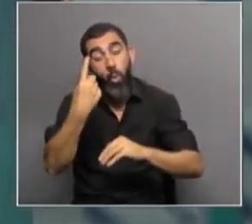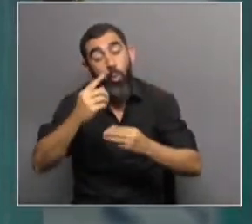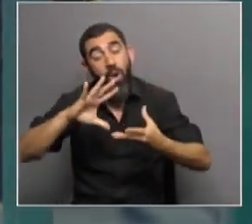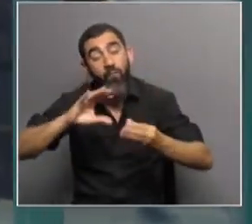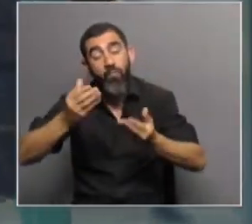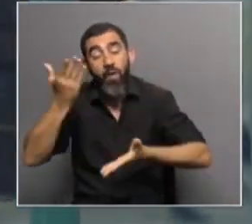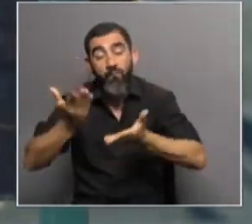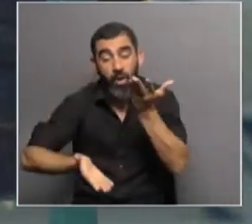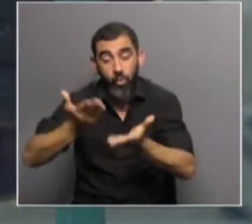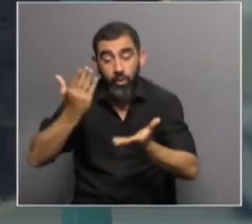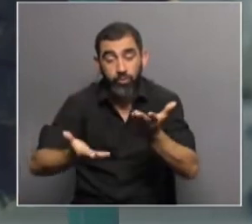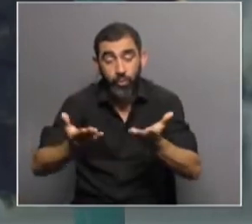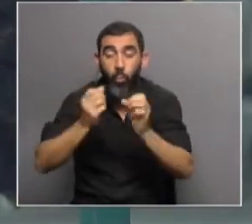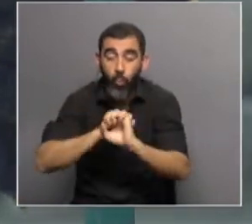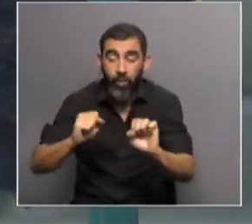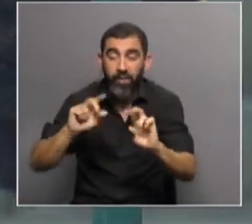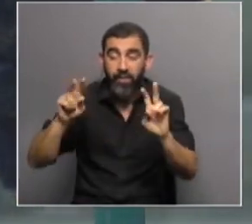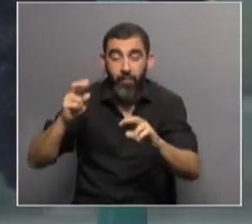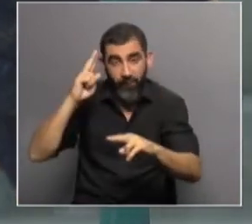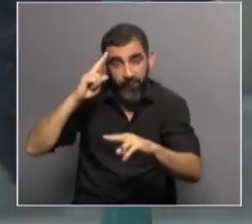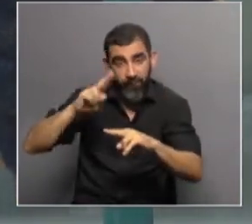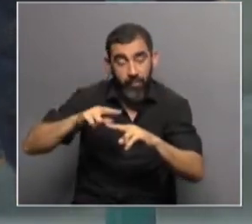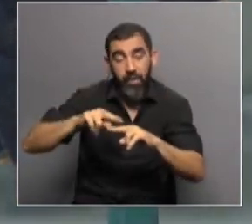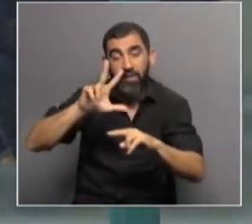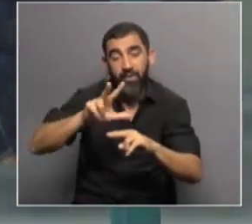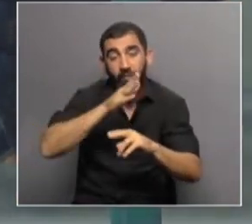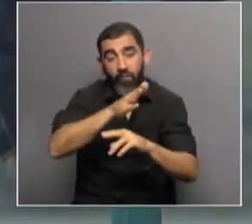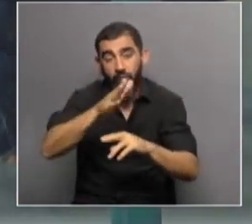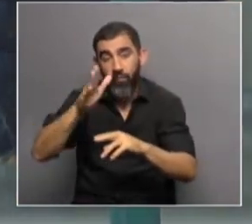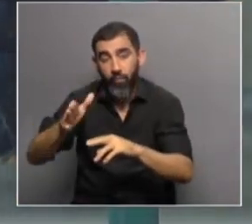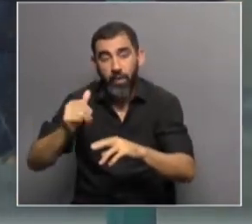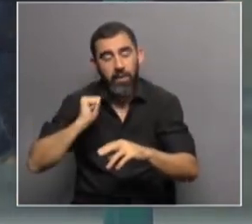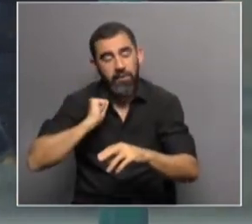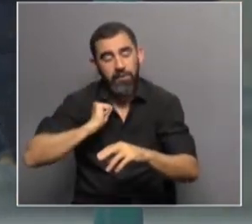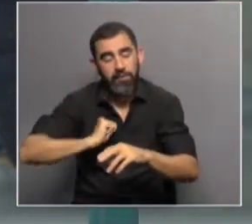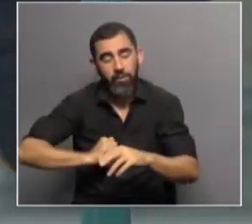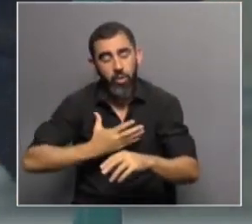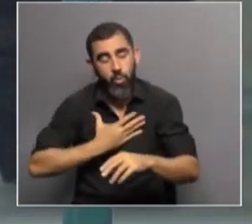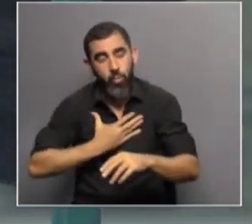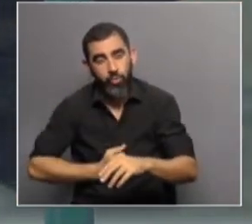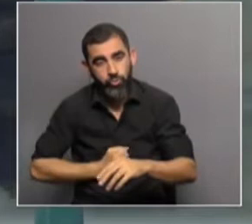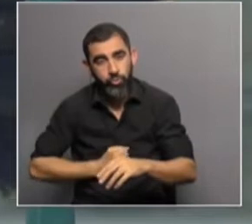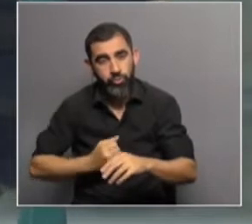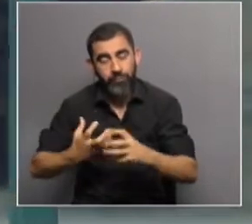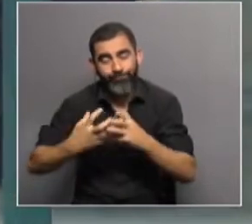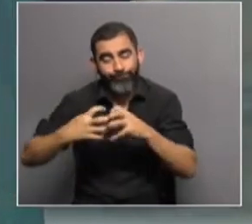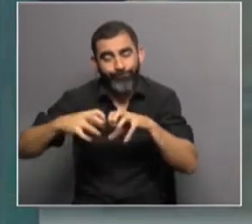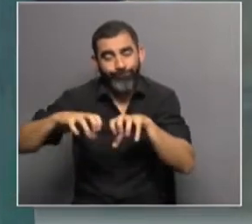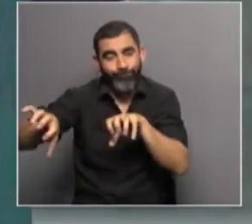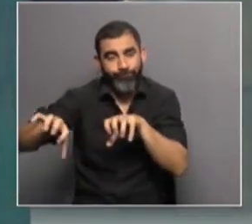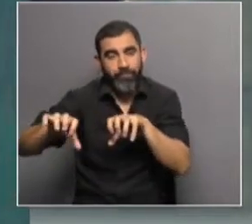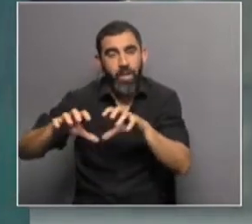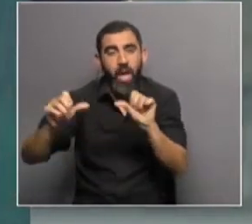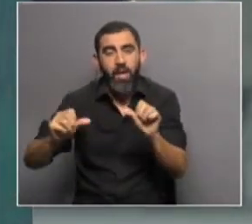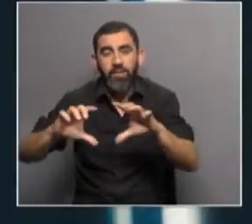evalúa el burnout, que puede ser patológico, que tiene tres dimensiones. El agotamiento emocional, la despersonalización y la reducida